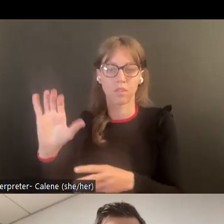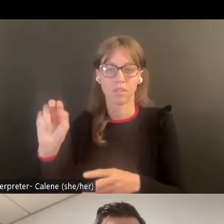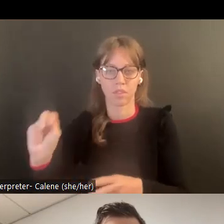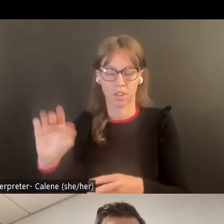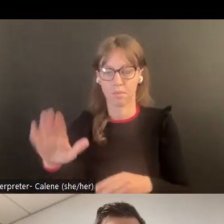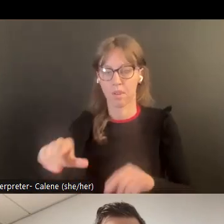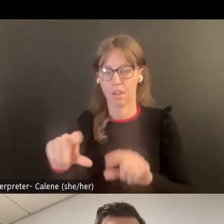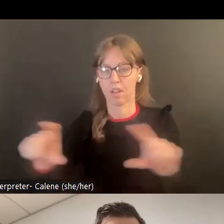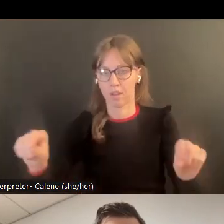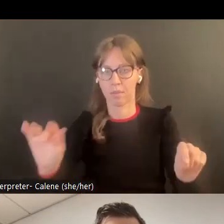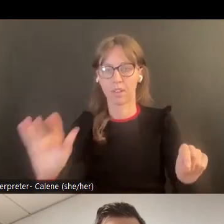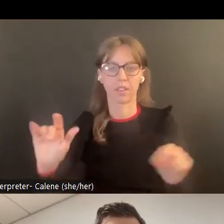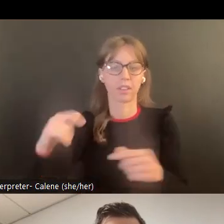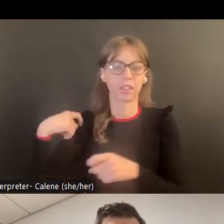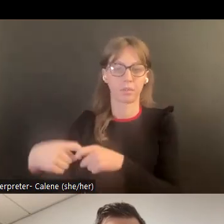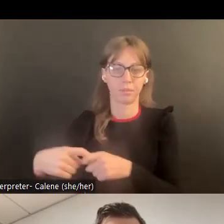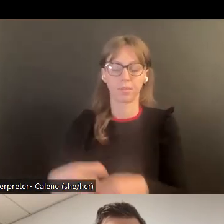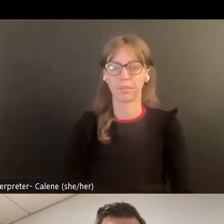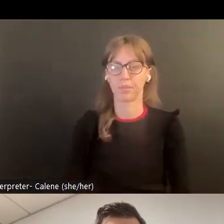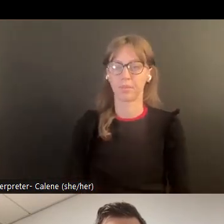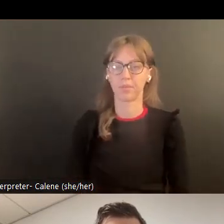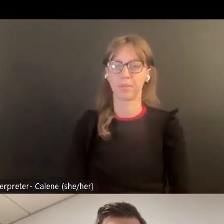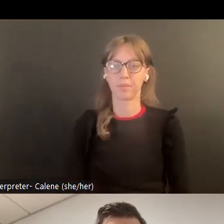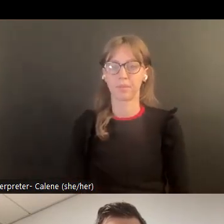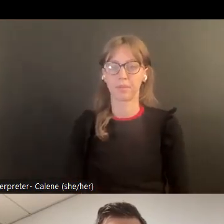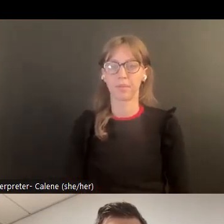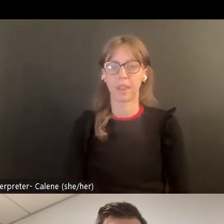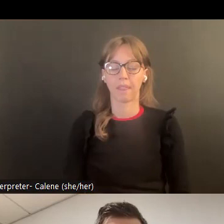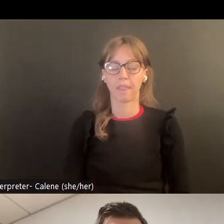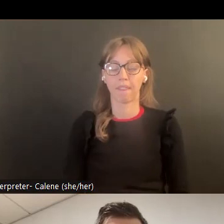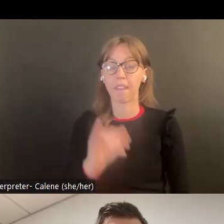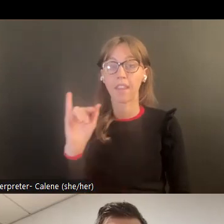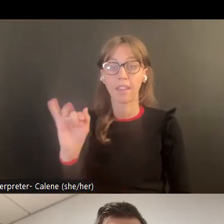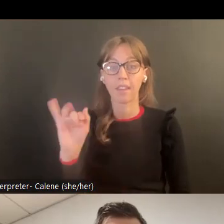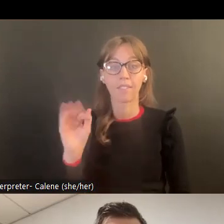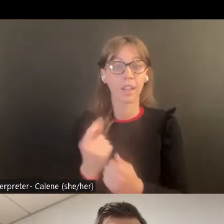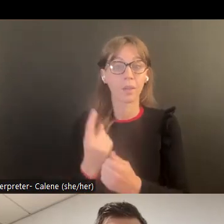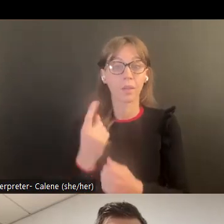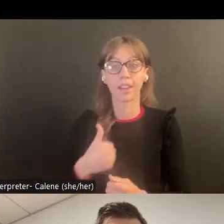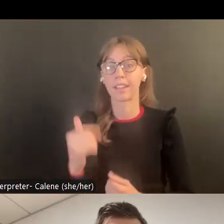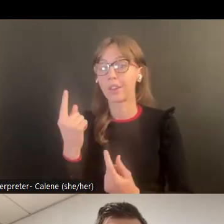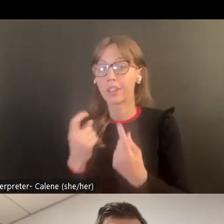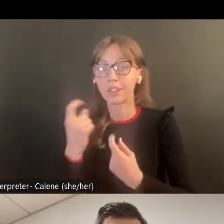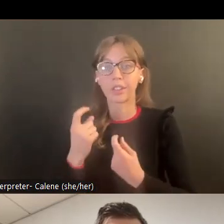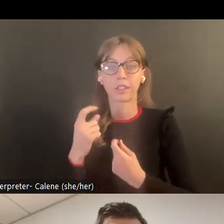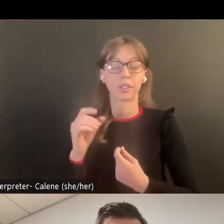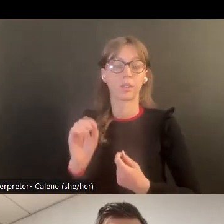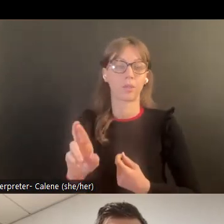un glóbulo o un globo que tenga la opción de escuchar el canal en español. Puede entonces